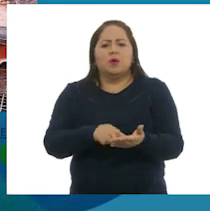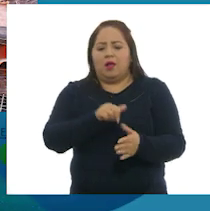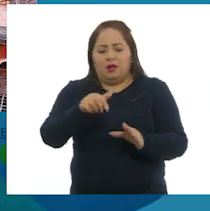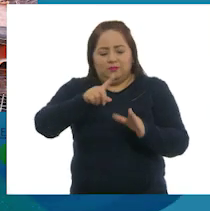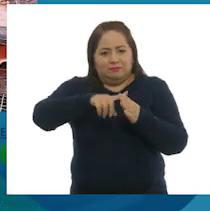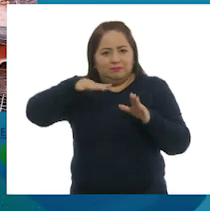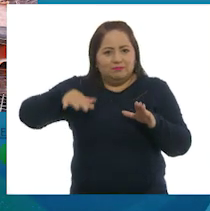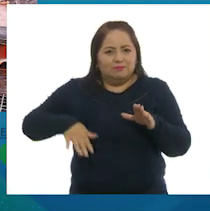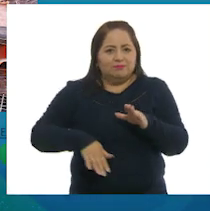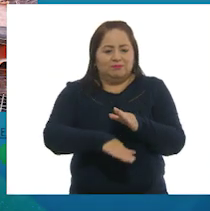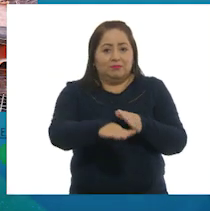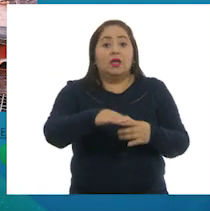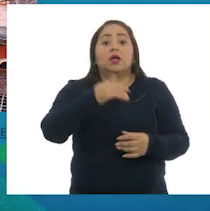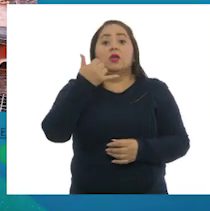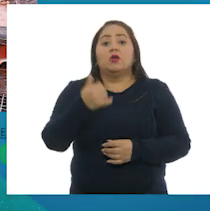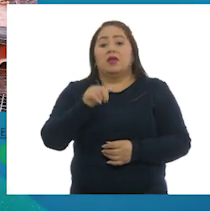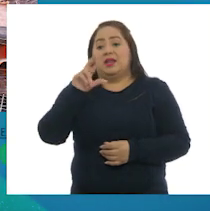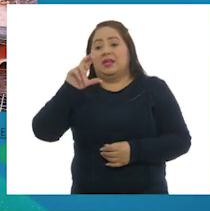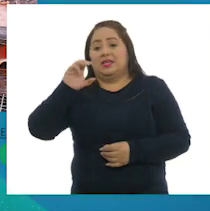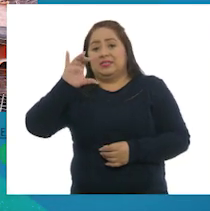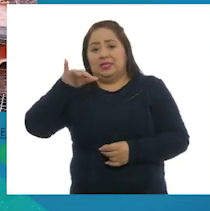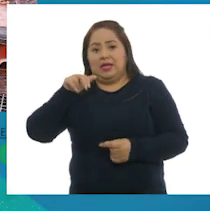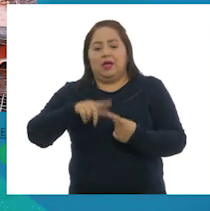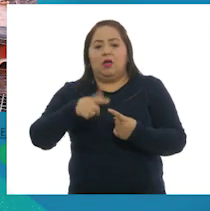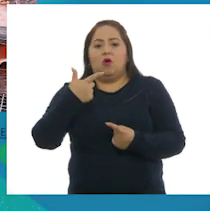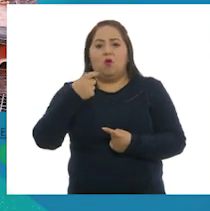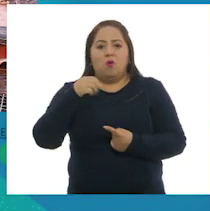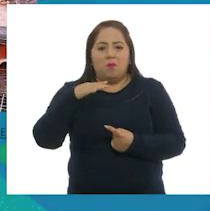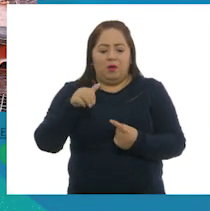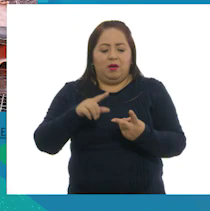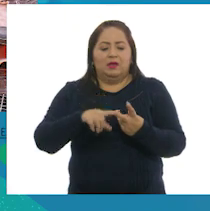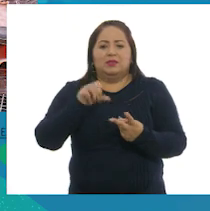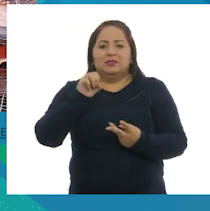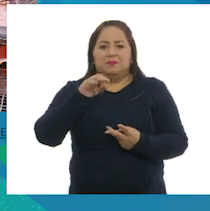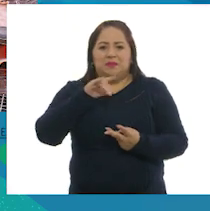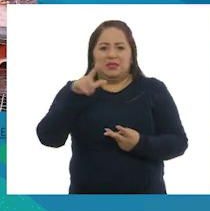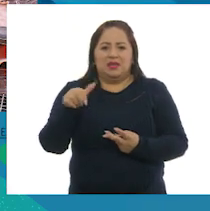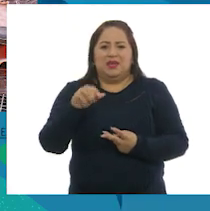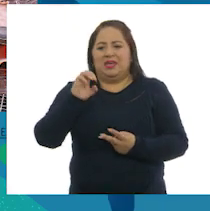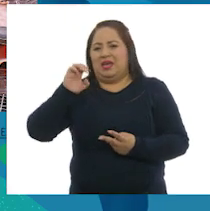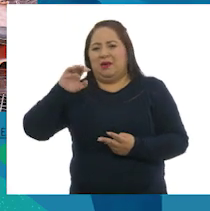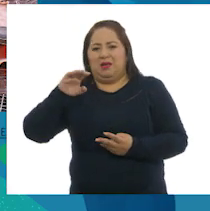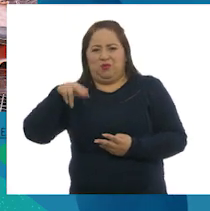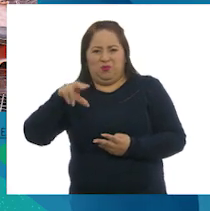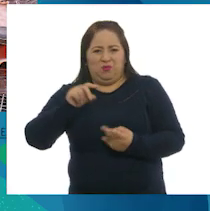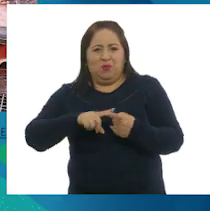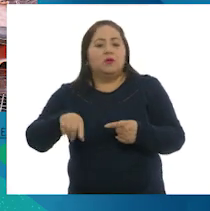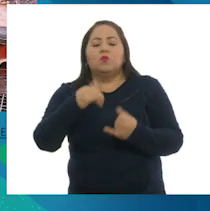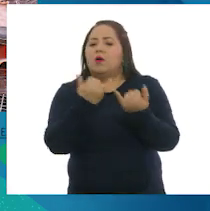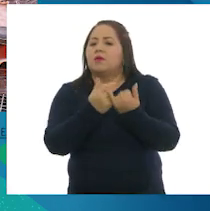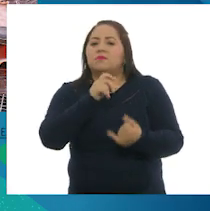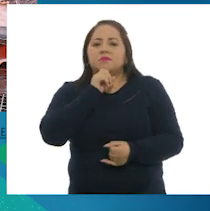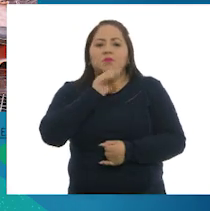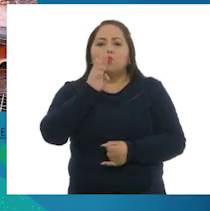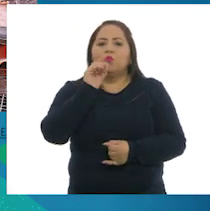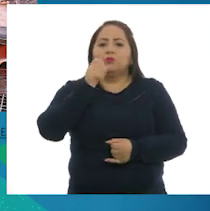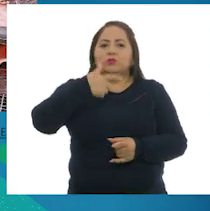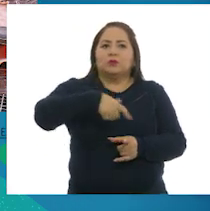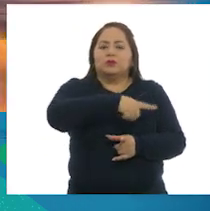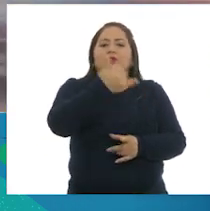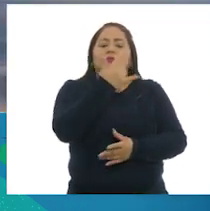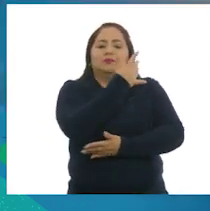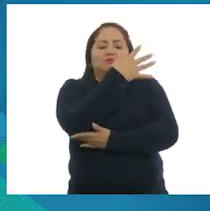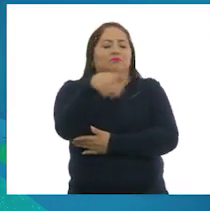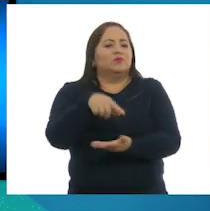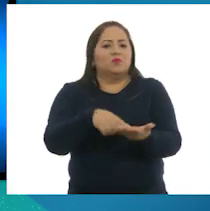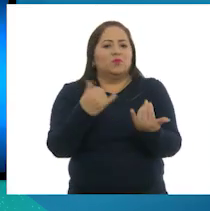matorrales, mientras que resinas, gomas, semillas y heno provienen también del bosque y la selva.